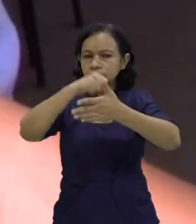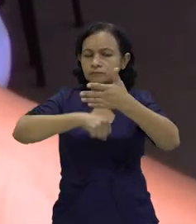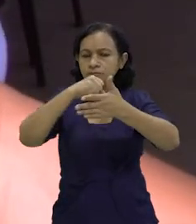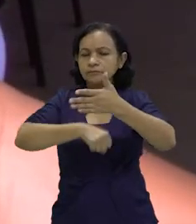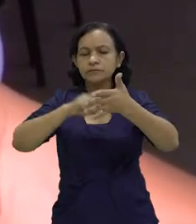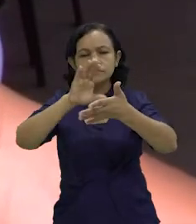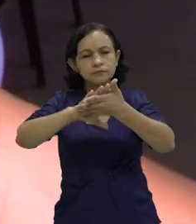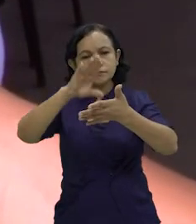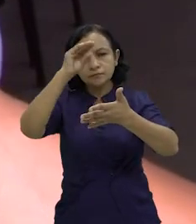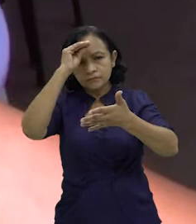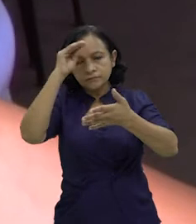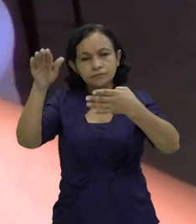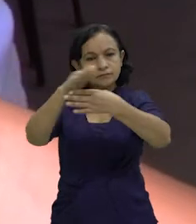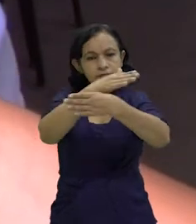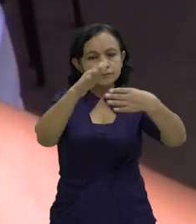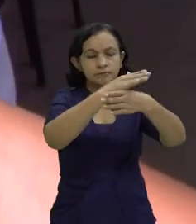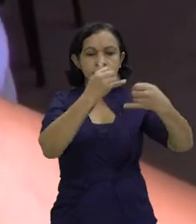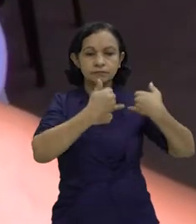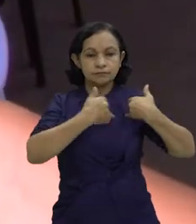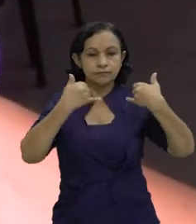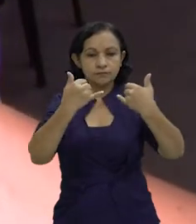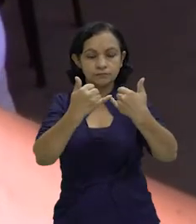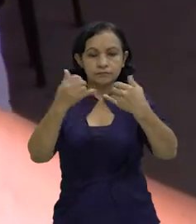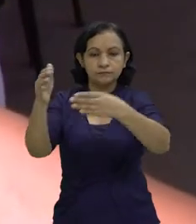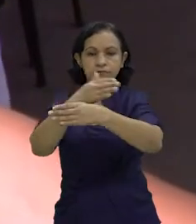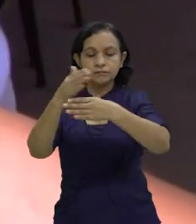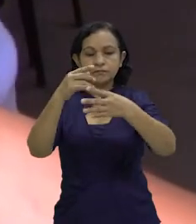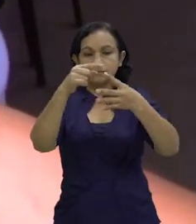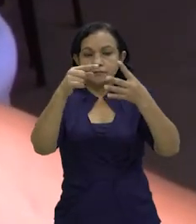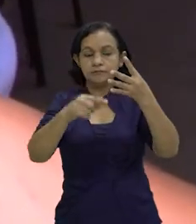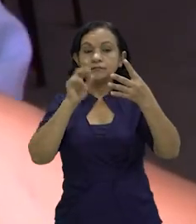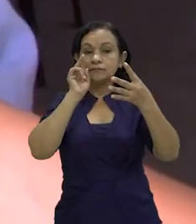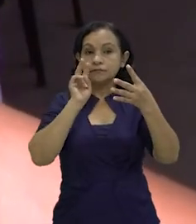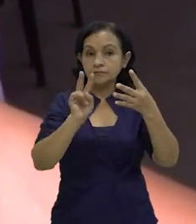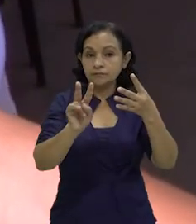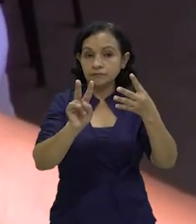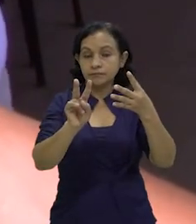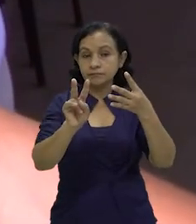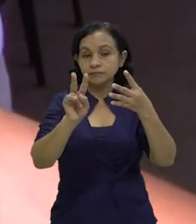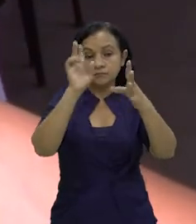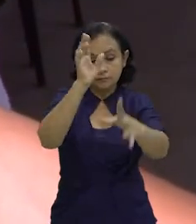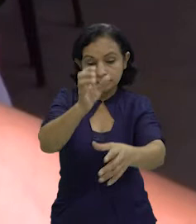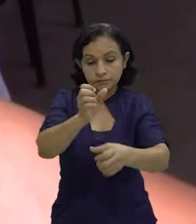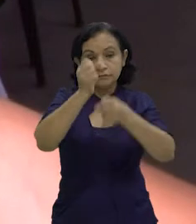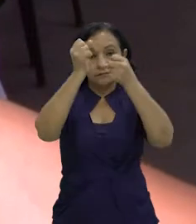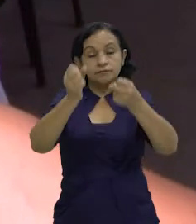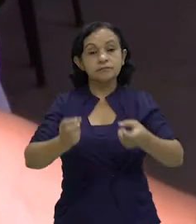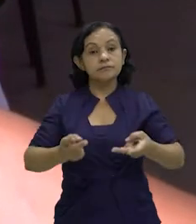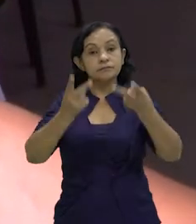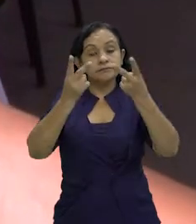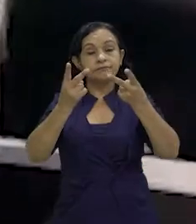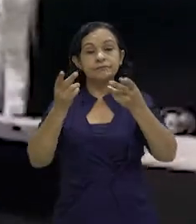fortalecimiento de capacidades de las diferentes instituciones o los diferentes componentes que tienen que ver con las acciones de rescate y